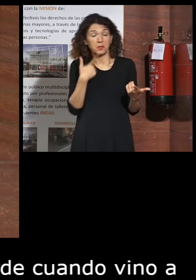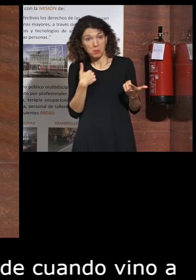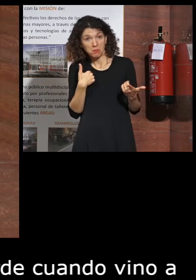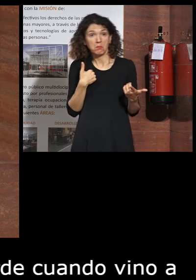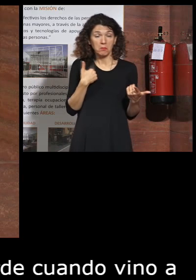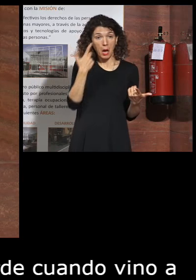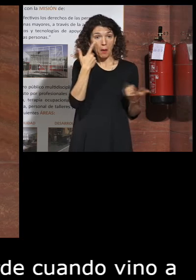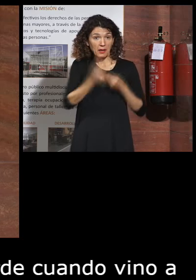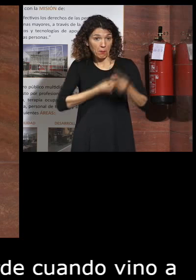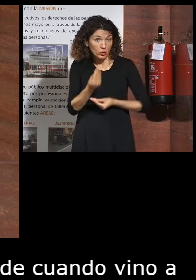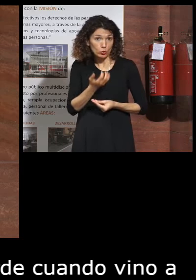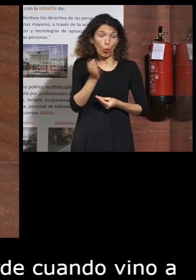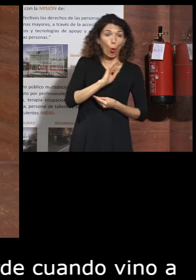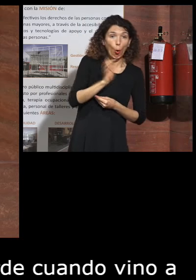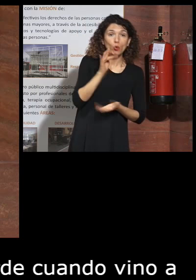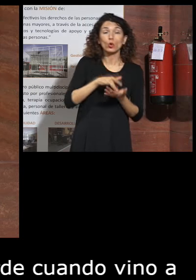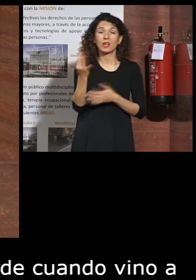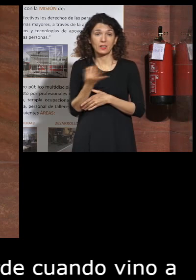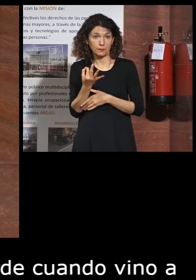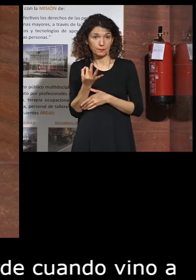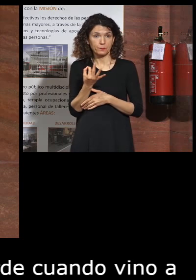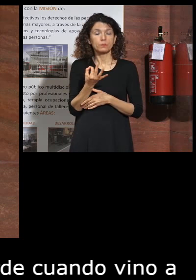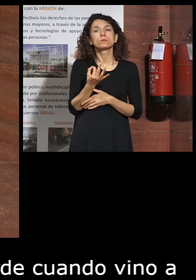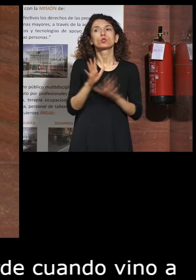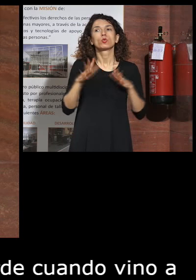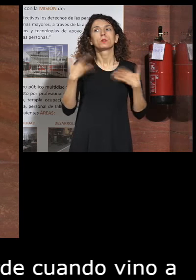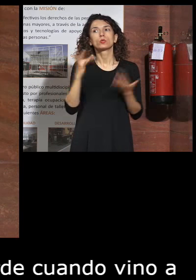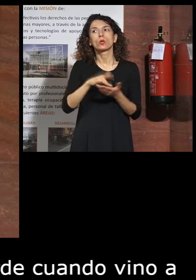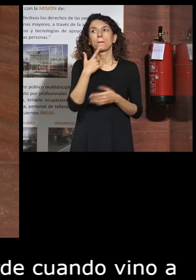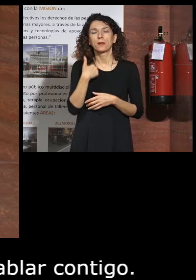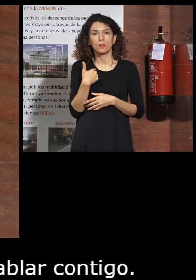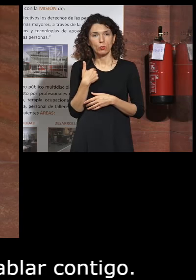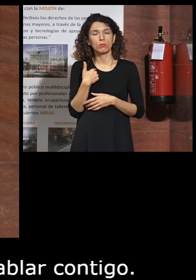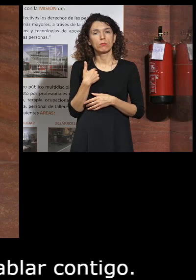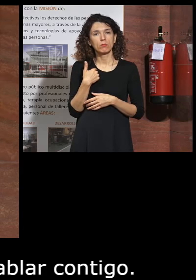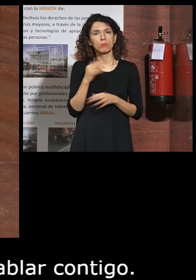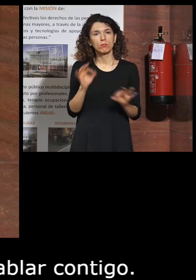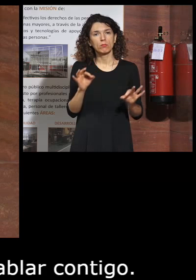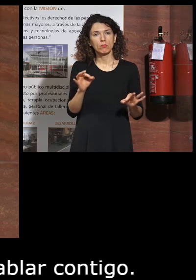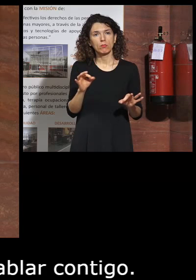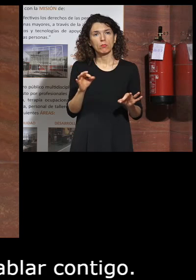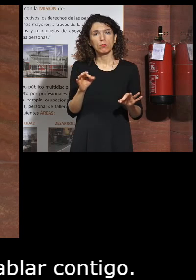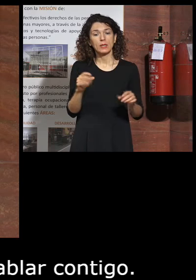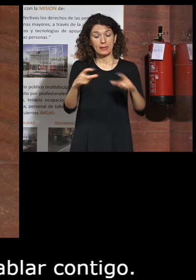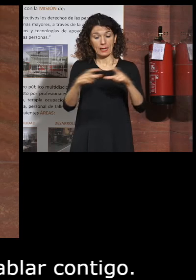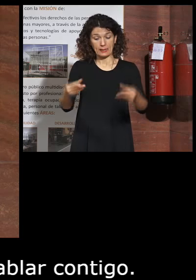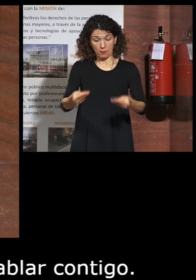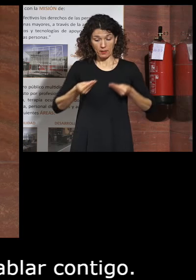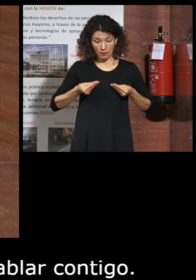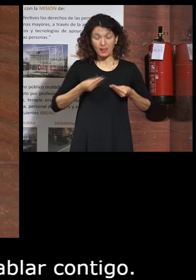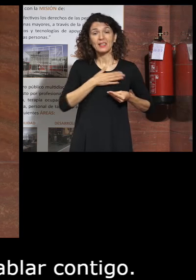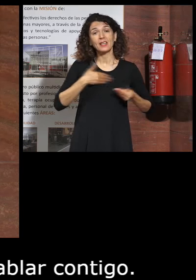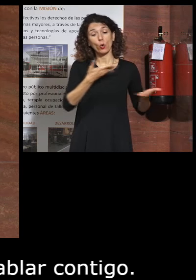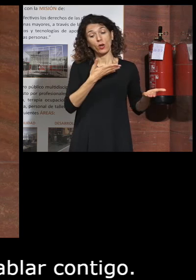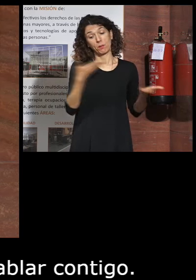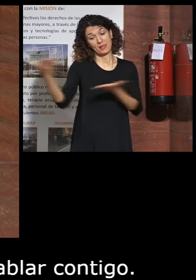que habremos hecho o habrá pasado y la sorpresa fue cuando me dijo que que me daba una tarjeta me dice te quiero invitar